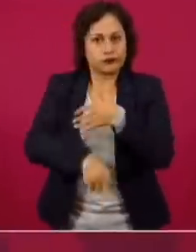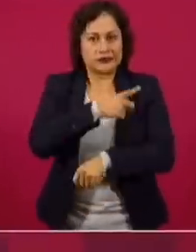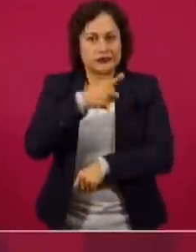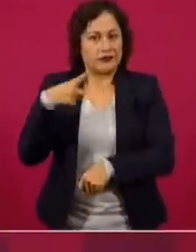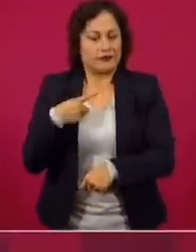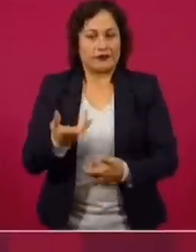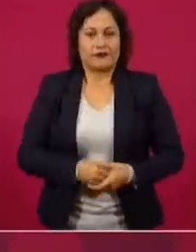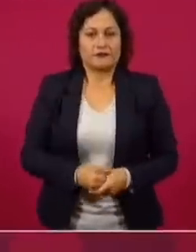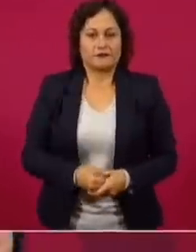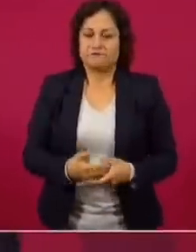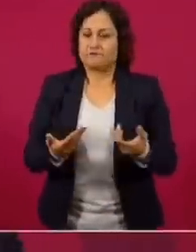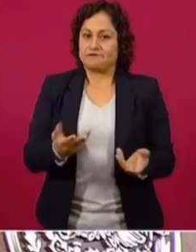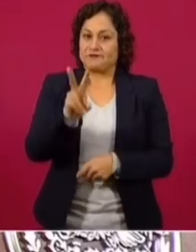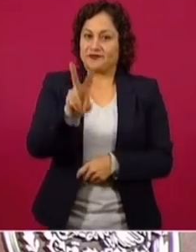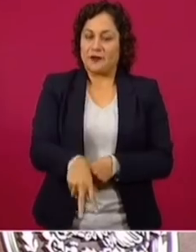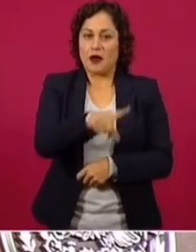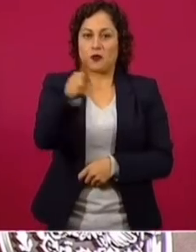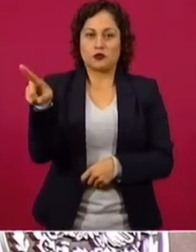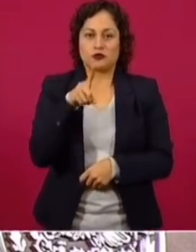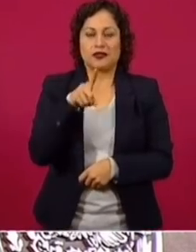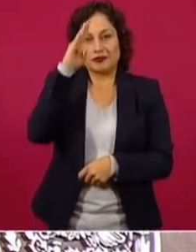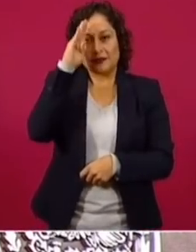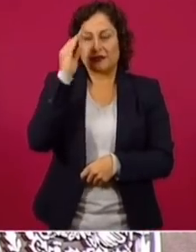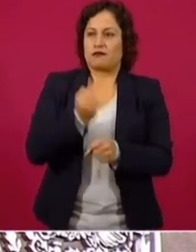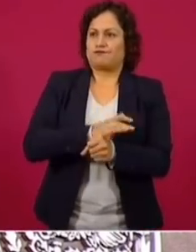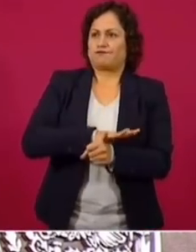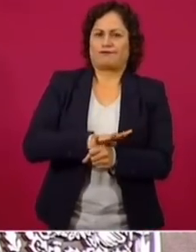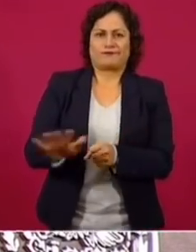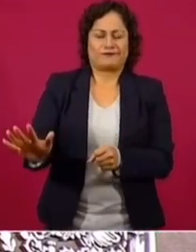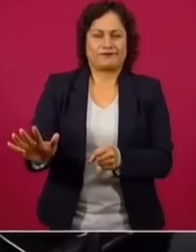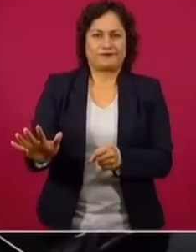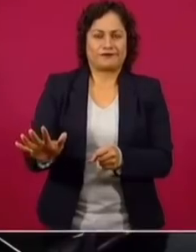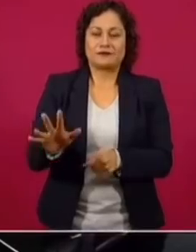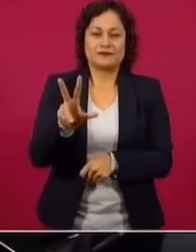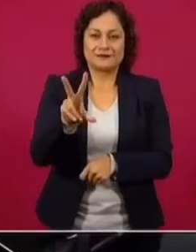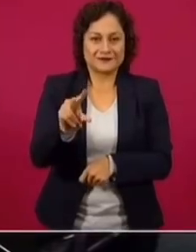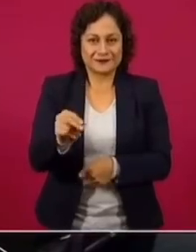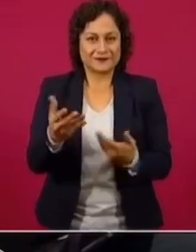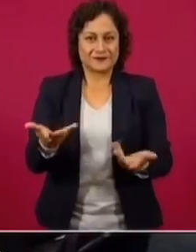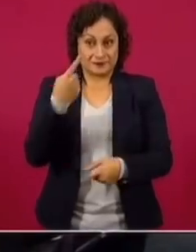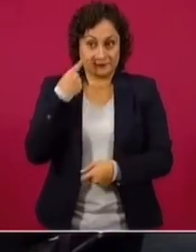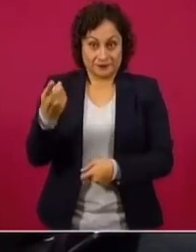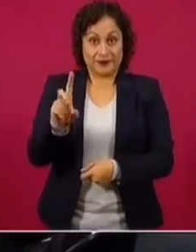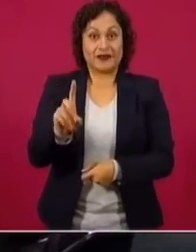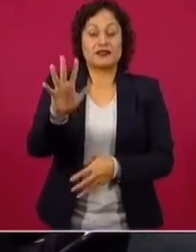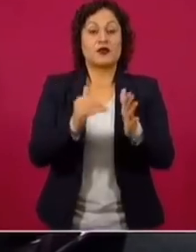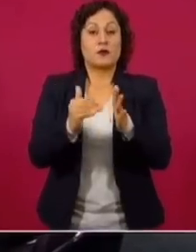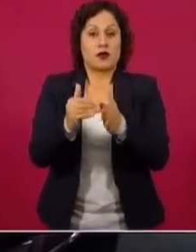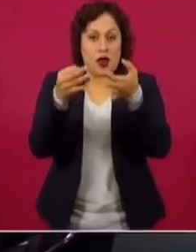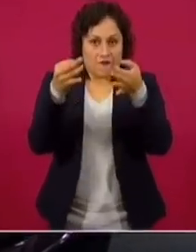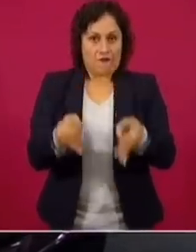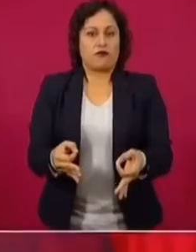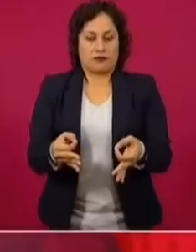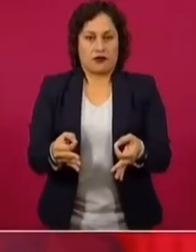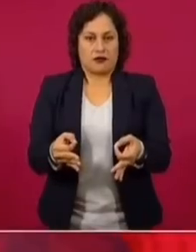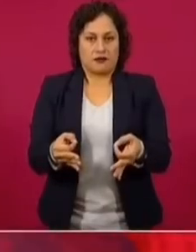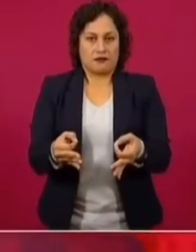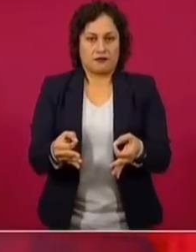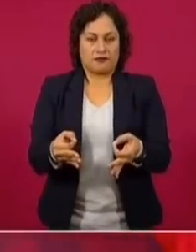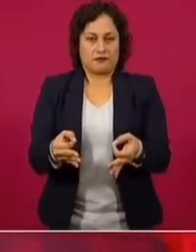increíble, esto es lo formal. Los 35 millones, lo que